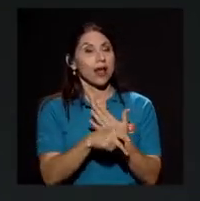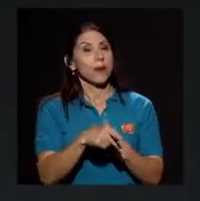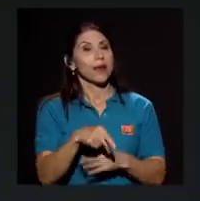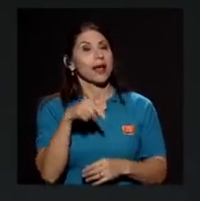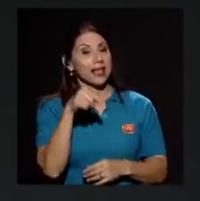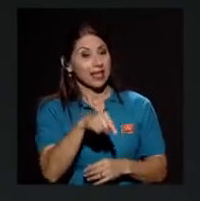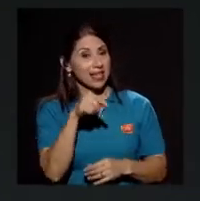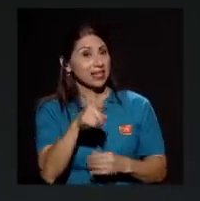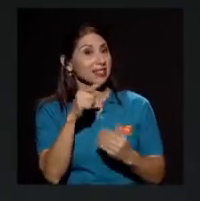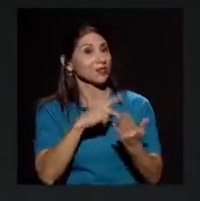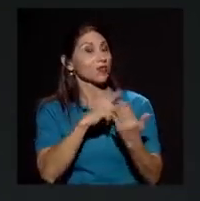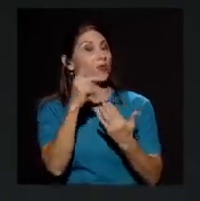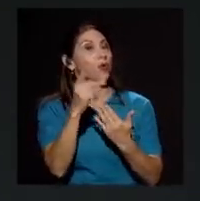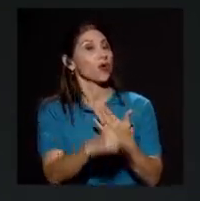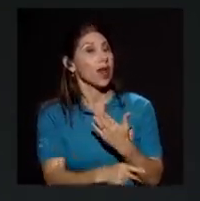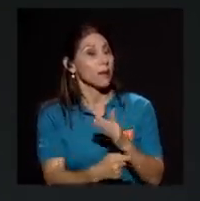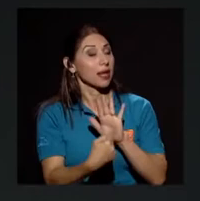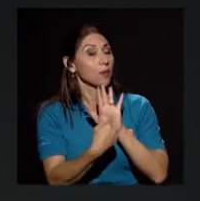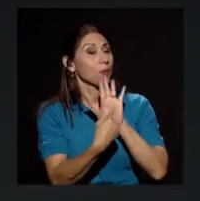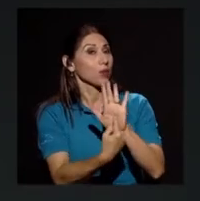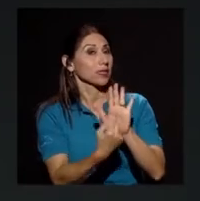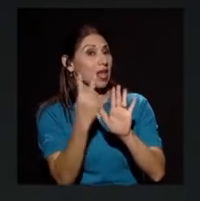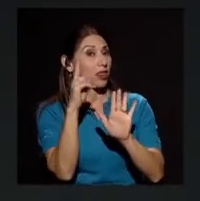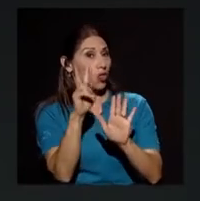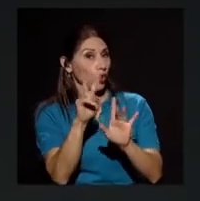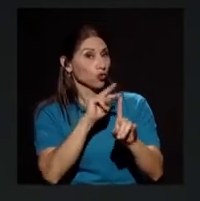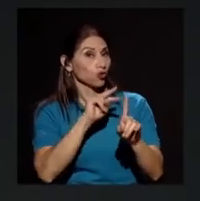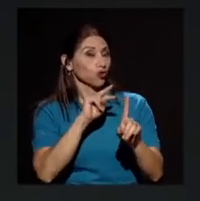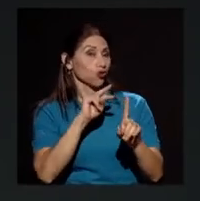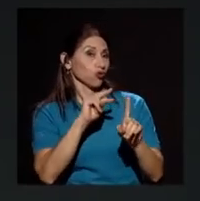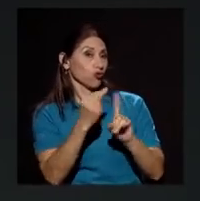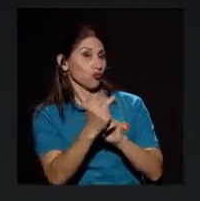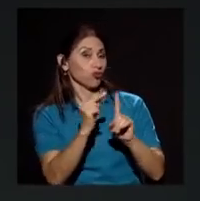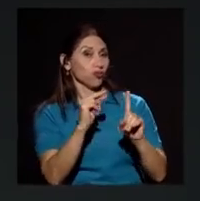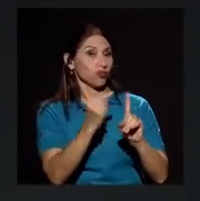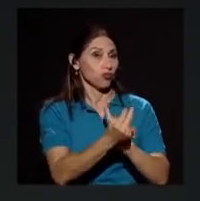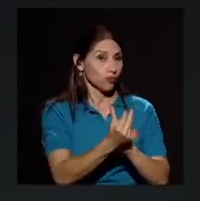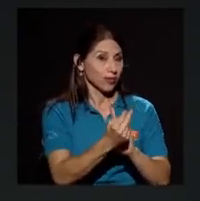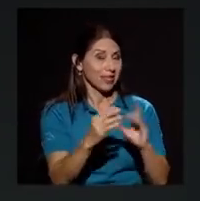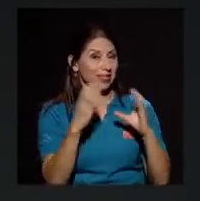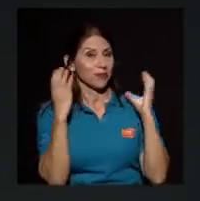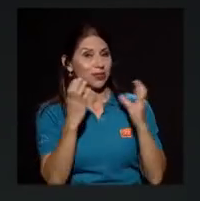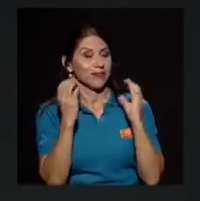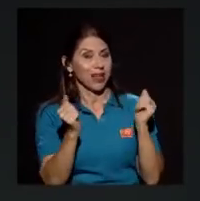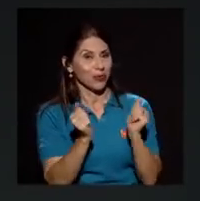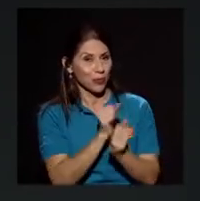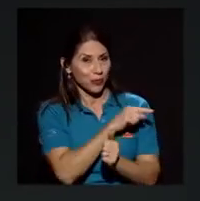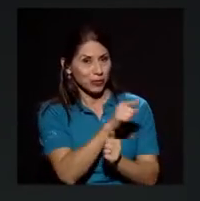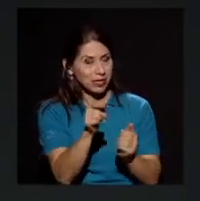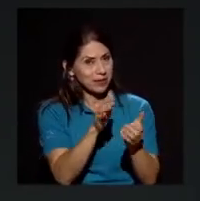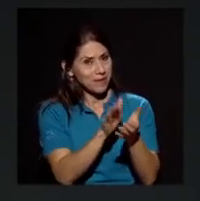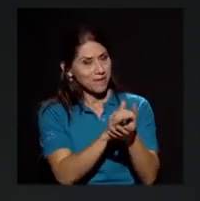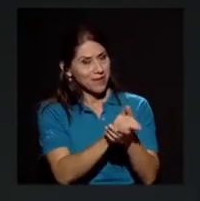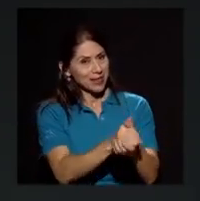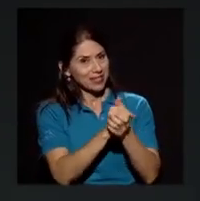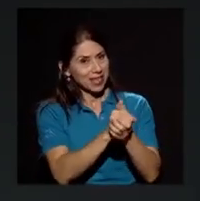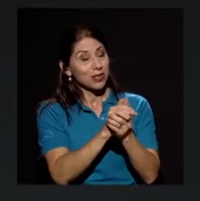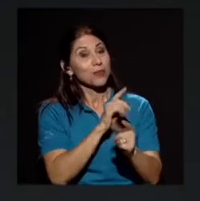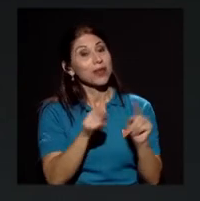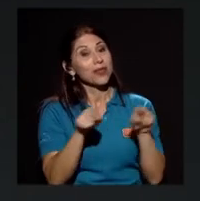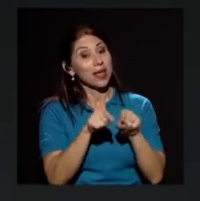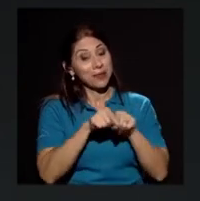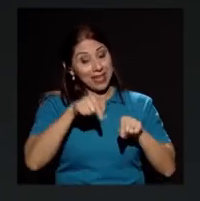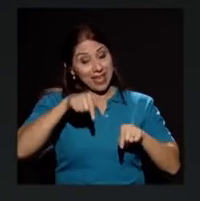sombreros estamos felicitándolos y celebrando con ustedes pero también este es nuestro último programa